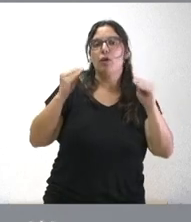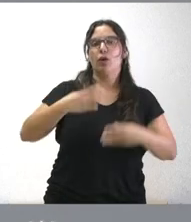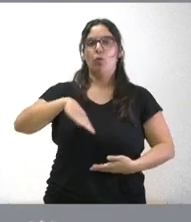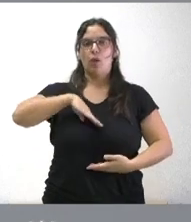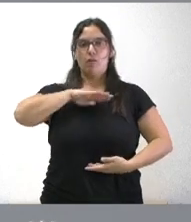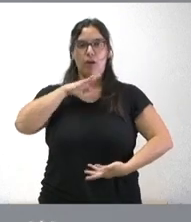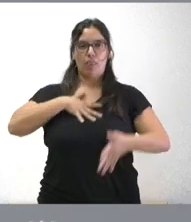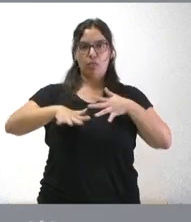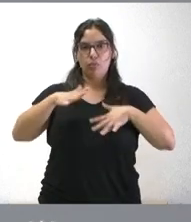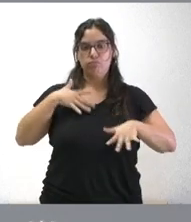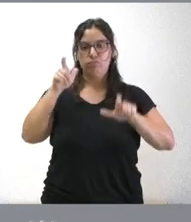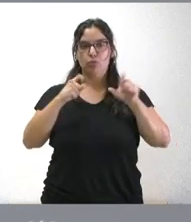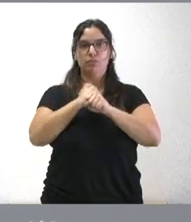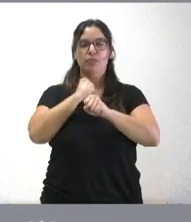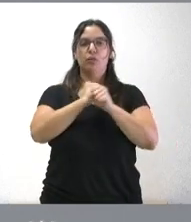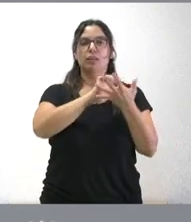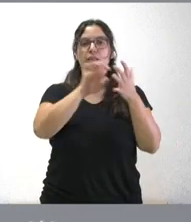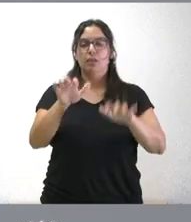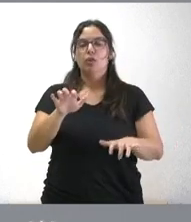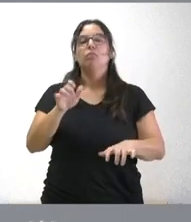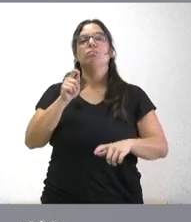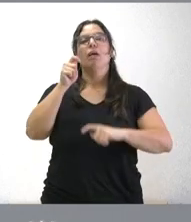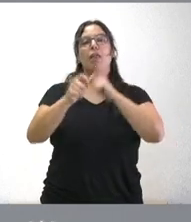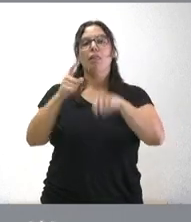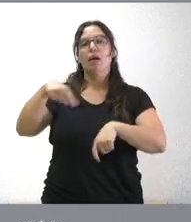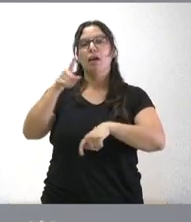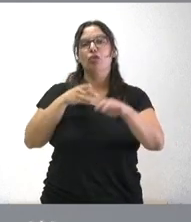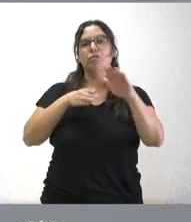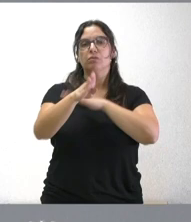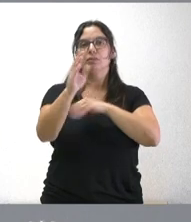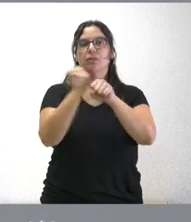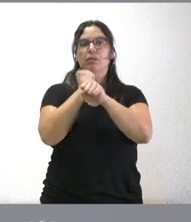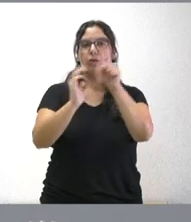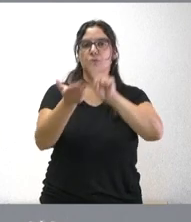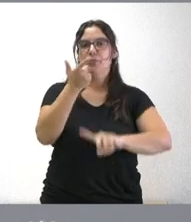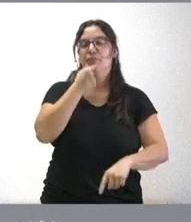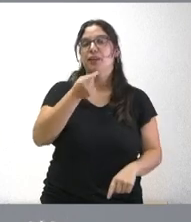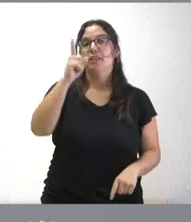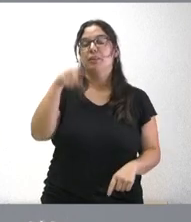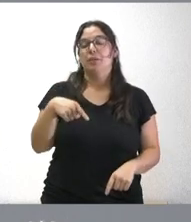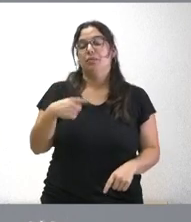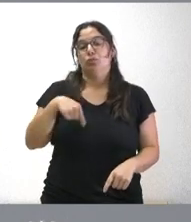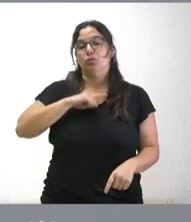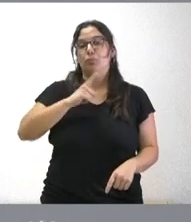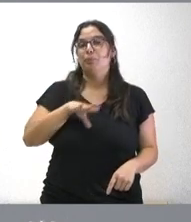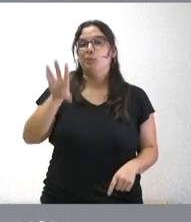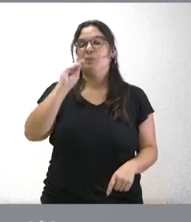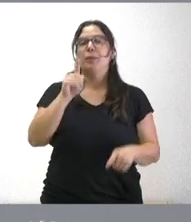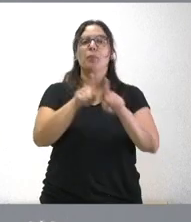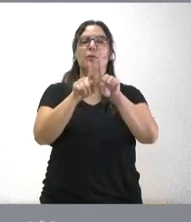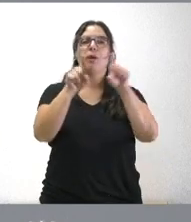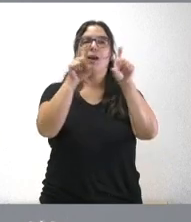trabajadores en Castilla y León, con eso facilitar su acceso al mundo del empleo. Y entendemos que tiene que haber una conexión muy directa entre el mundo